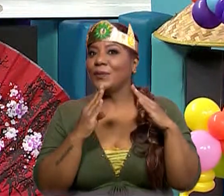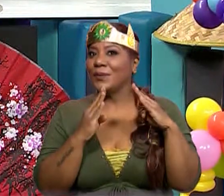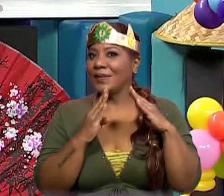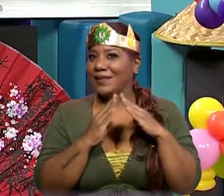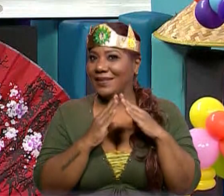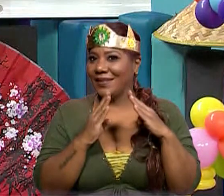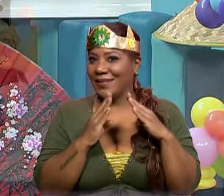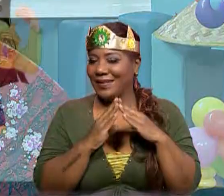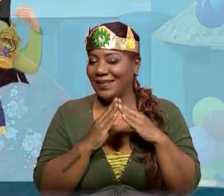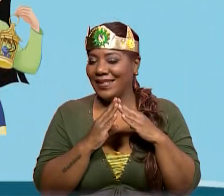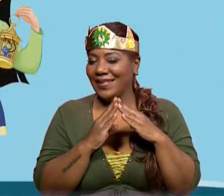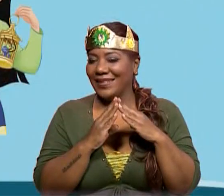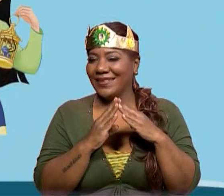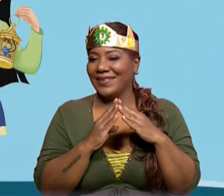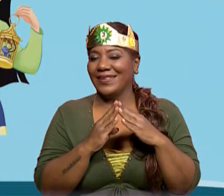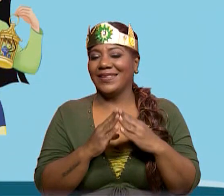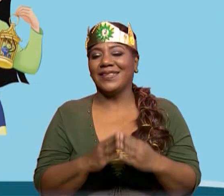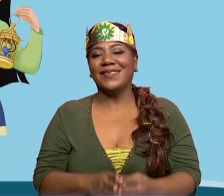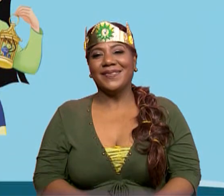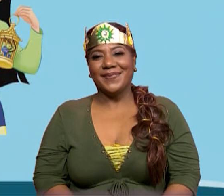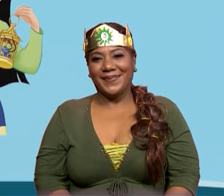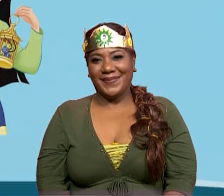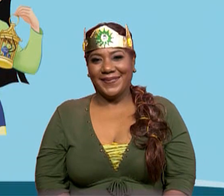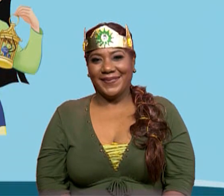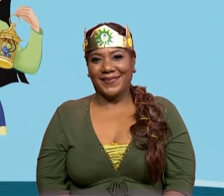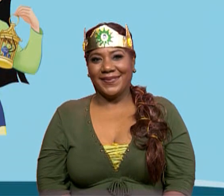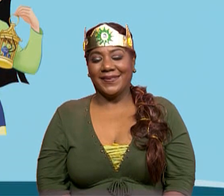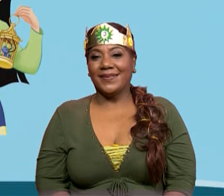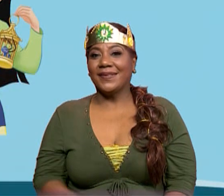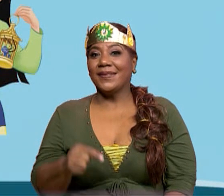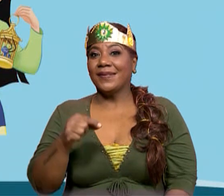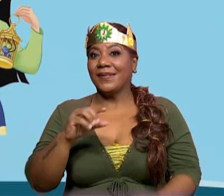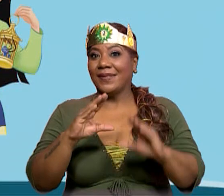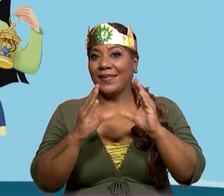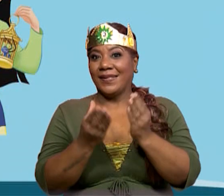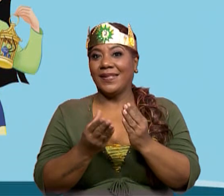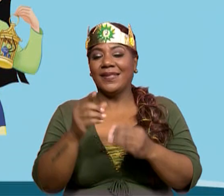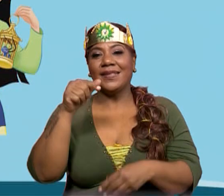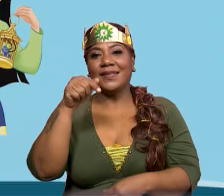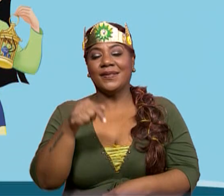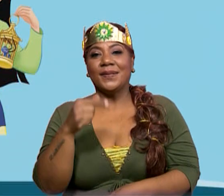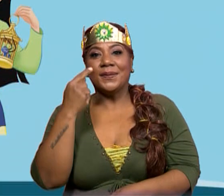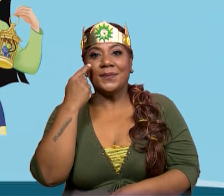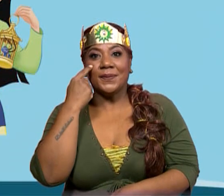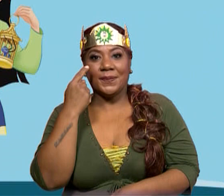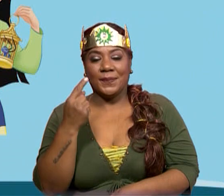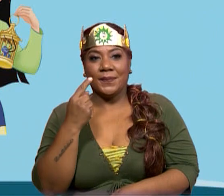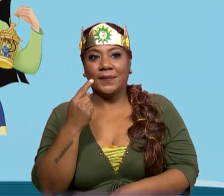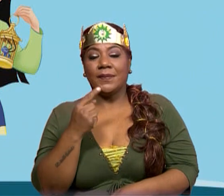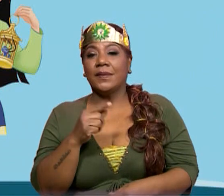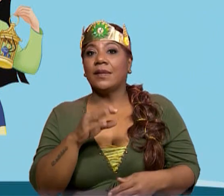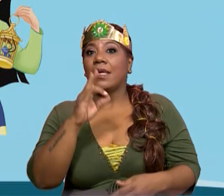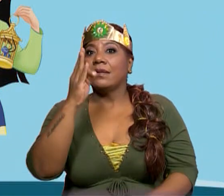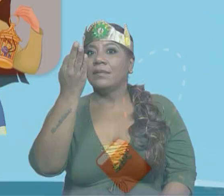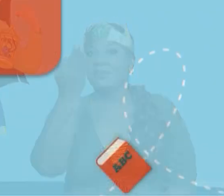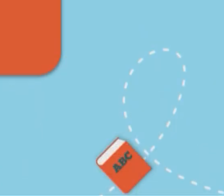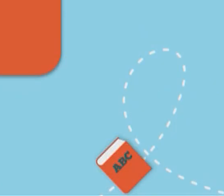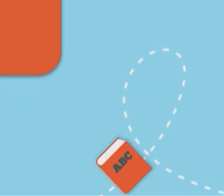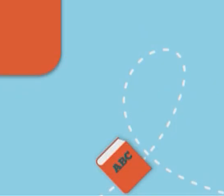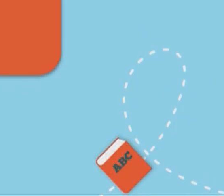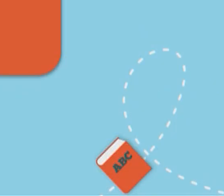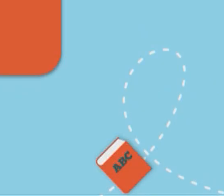puedan disfrutar de esta fecha. En la clase de hoy vamos a estar trabajando sobre los tipos de fracciones.